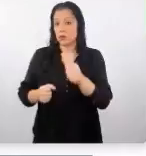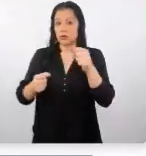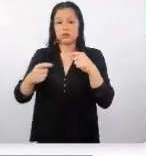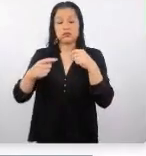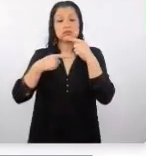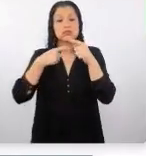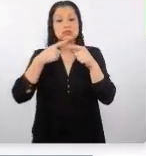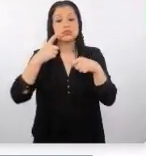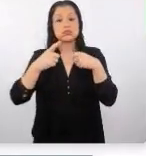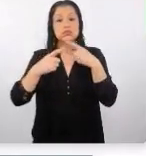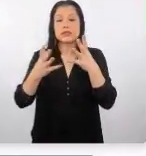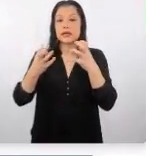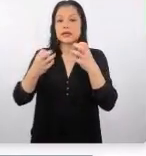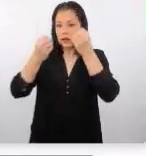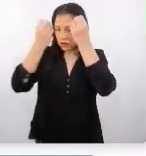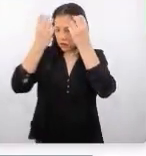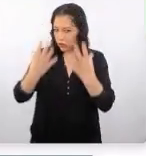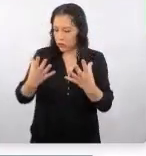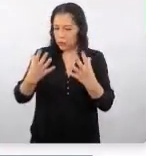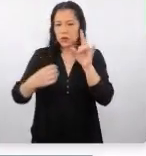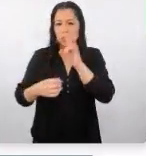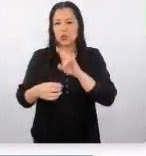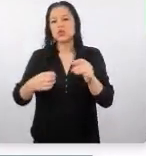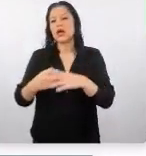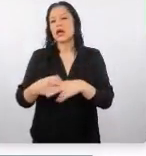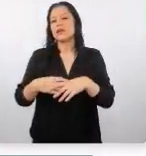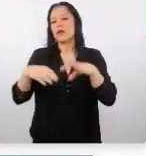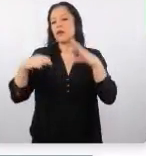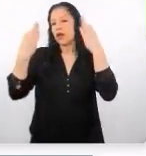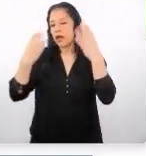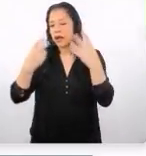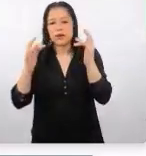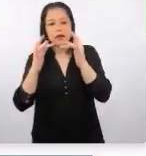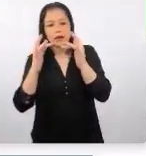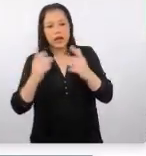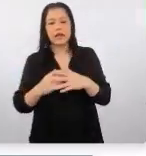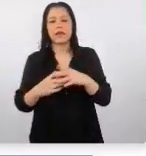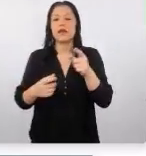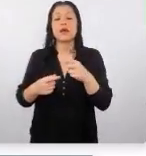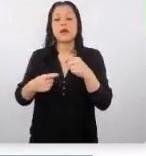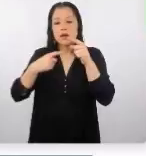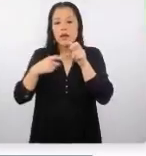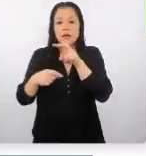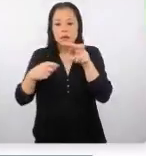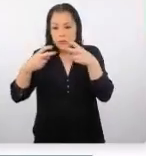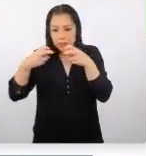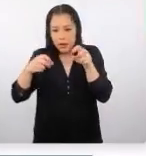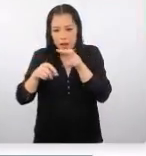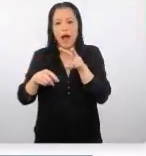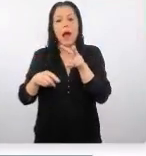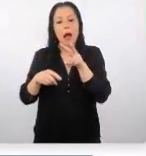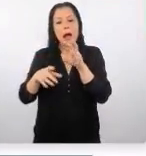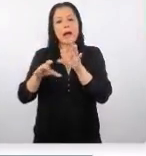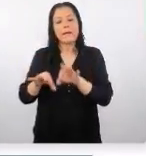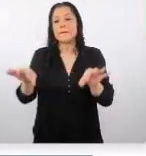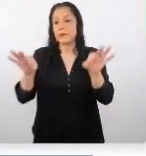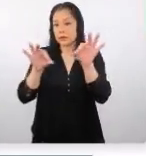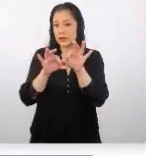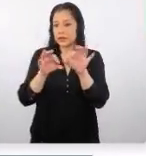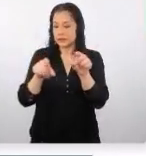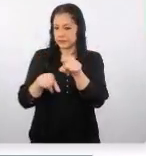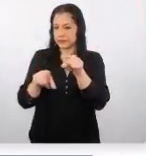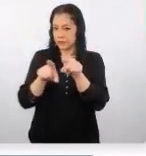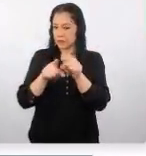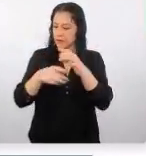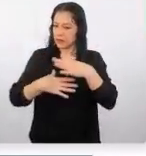ellos buscan mucha información a través de las redes entonces los comentarios que van a poder leer aquí son importantes y aquí también